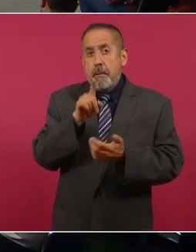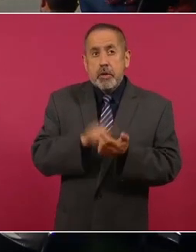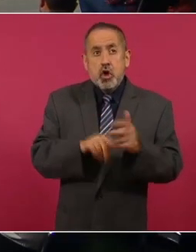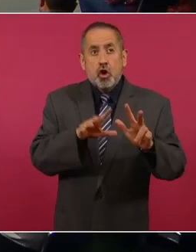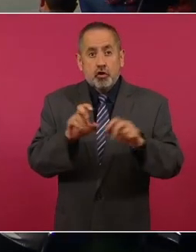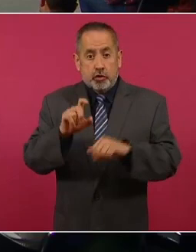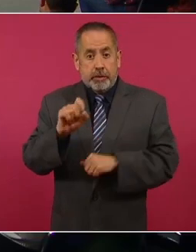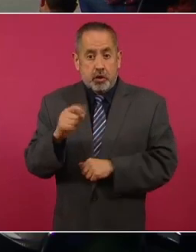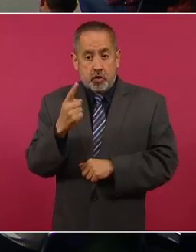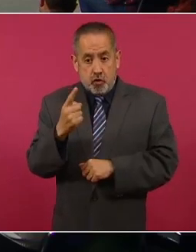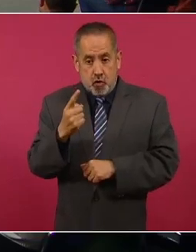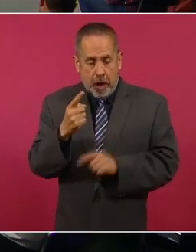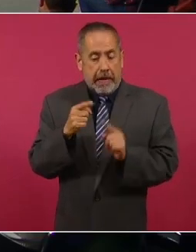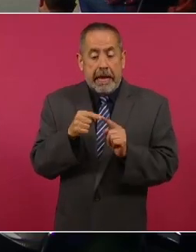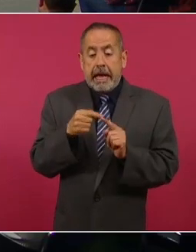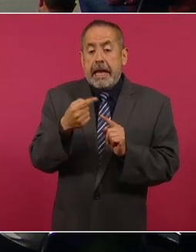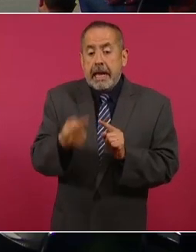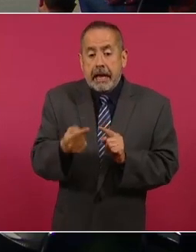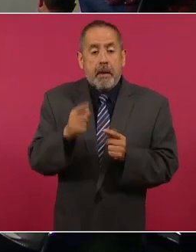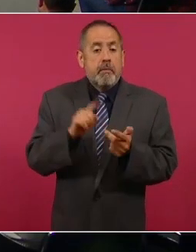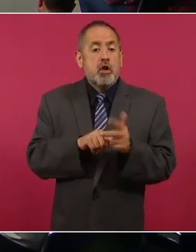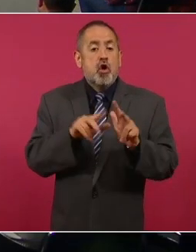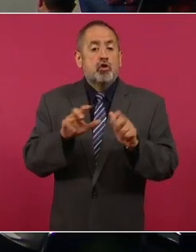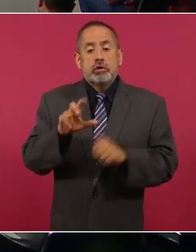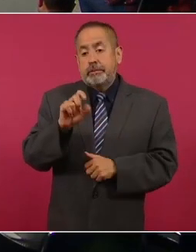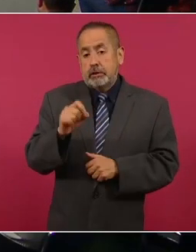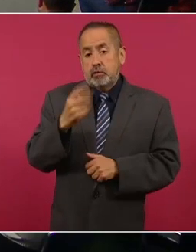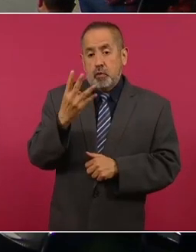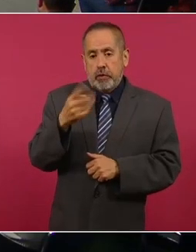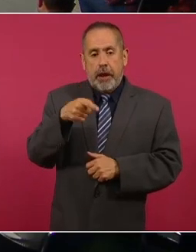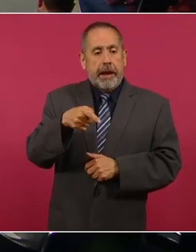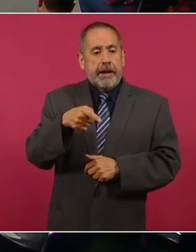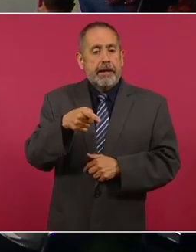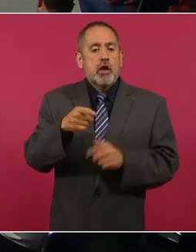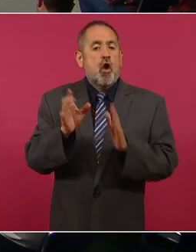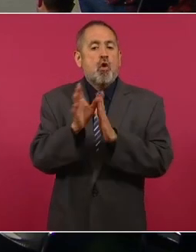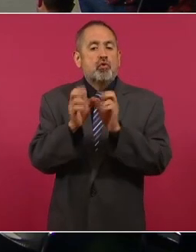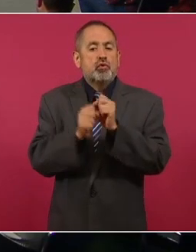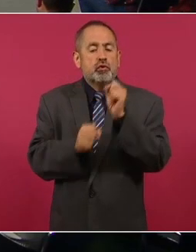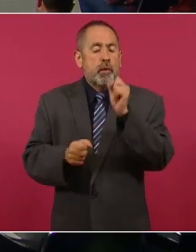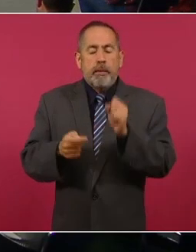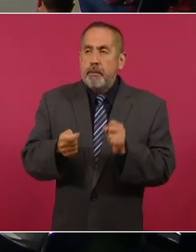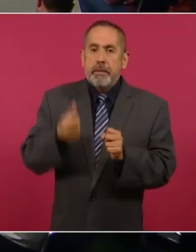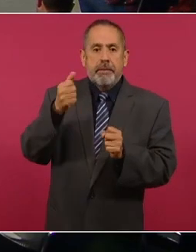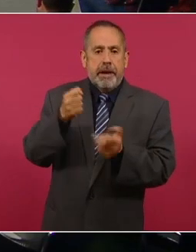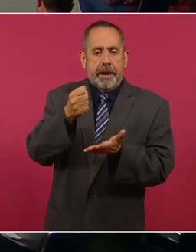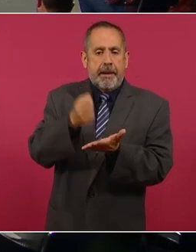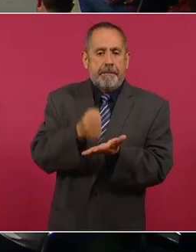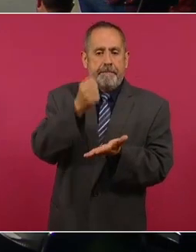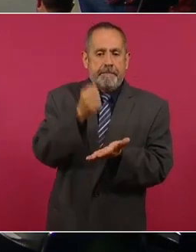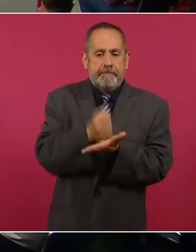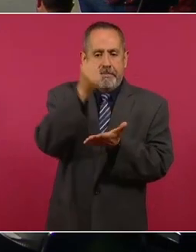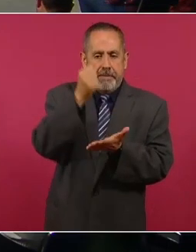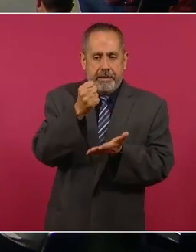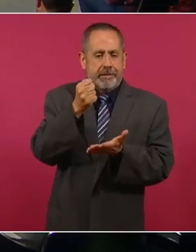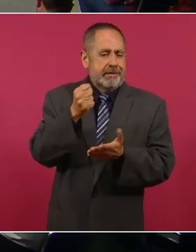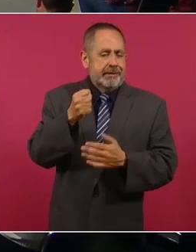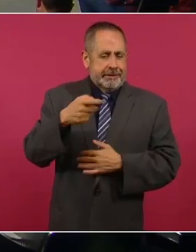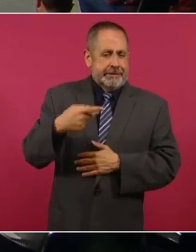1821 y en el 24 se aprueba la primera constitución